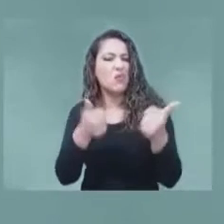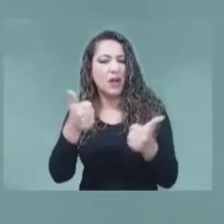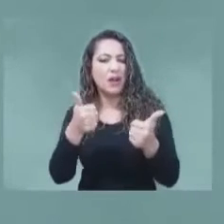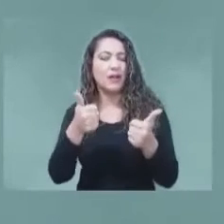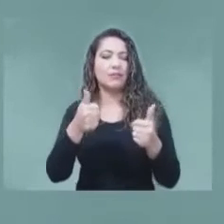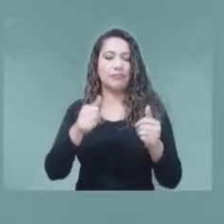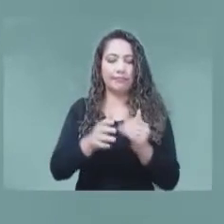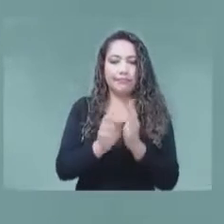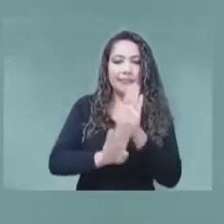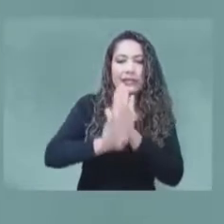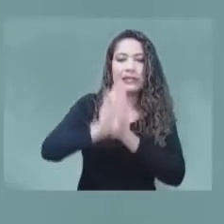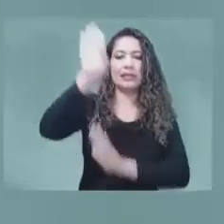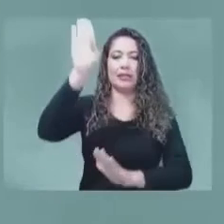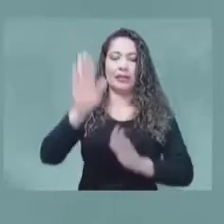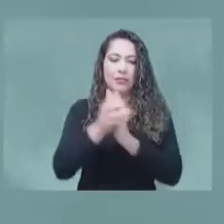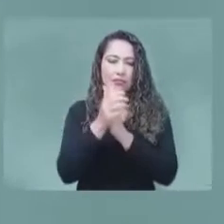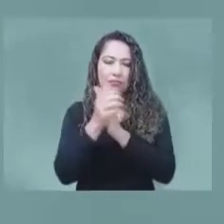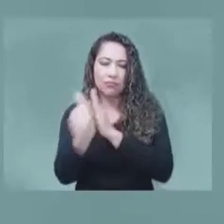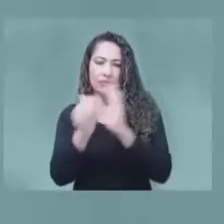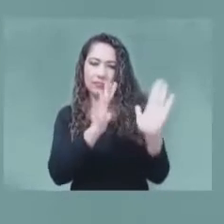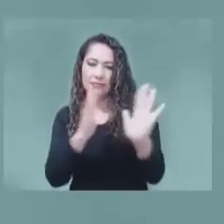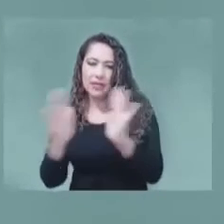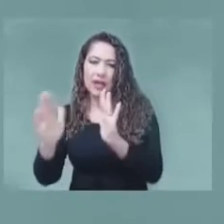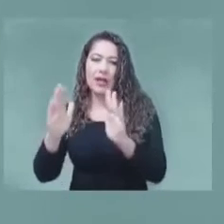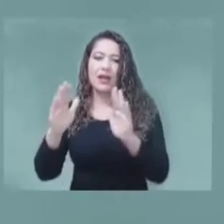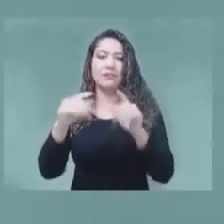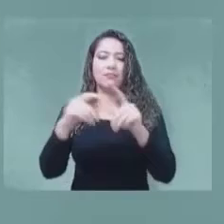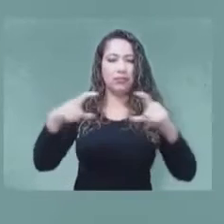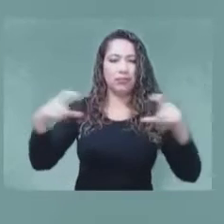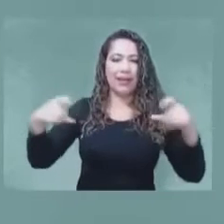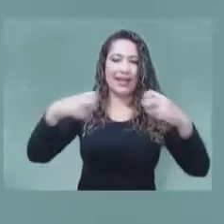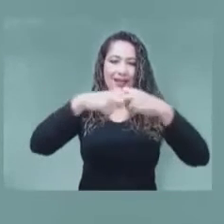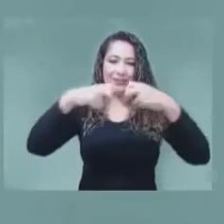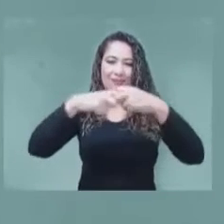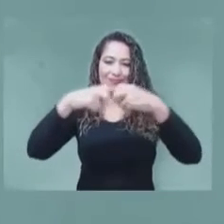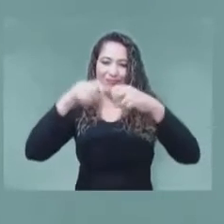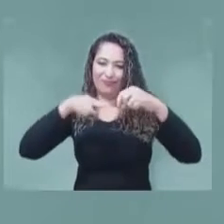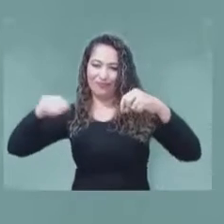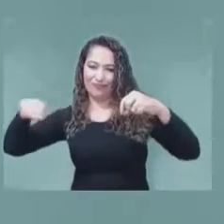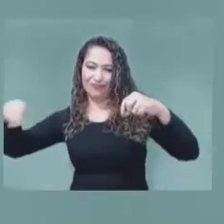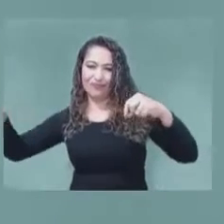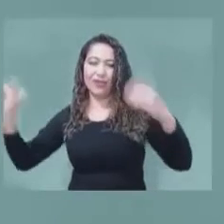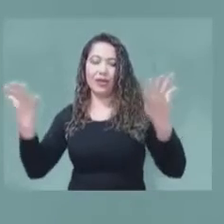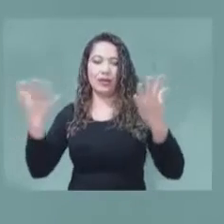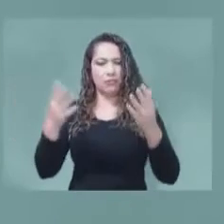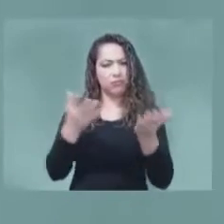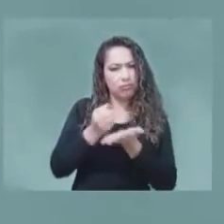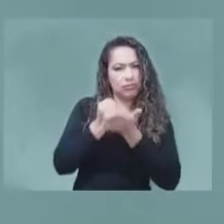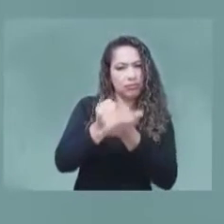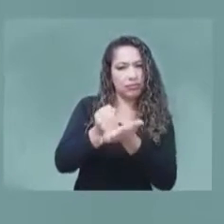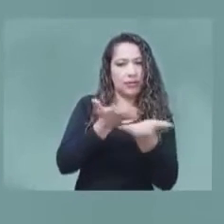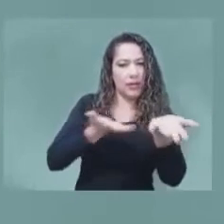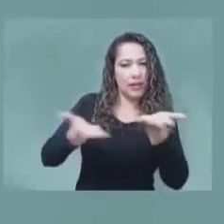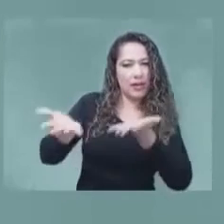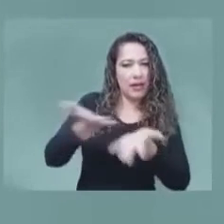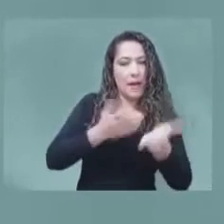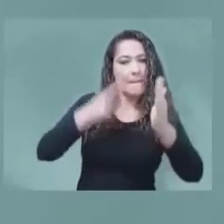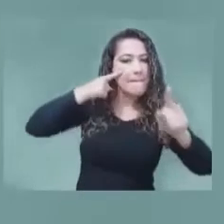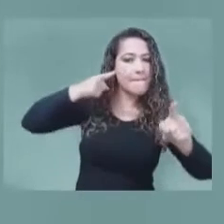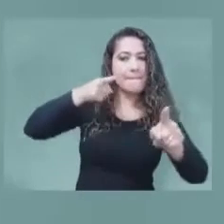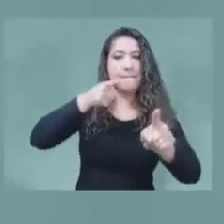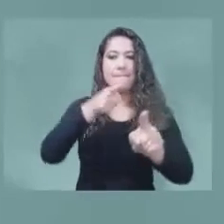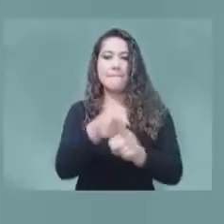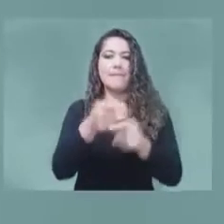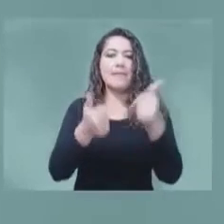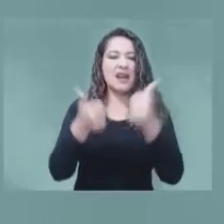para diferentes sectores productivos y de esta manera contribuir a nuestro propósito superior en la Agencia Nacional del Espectro.